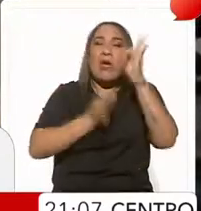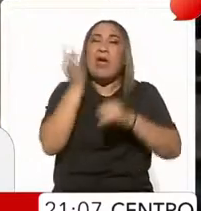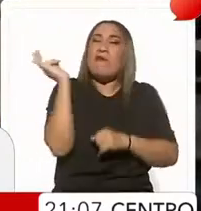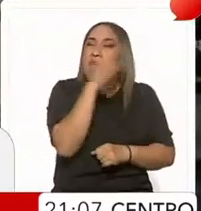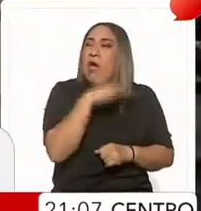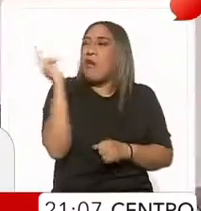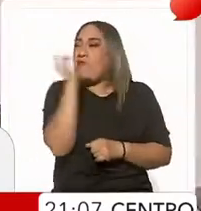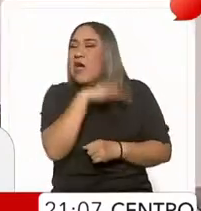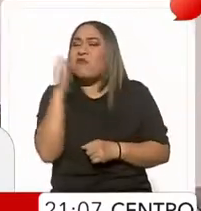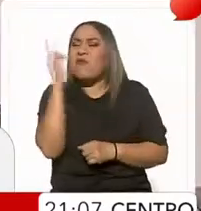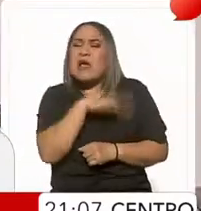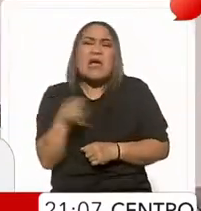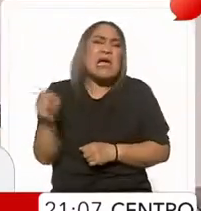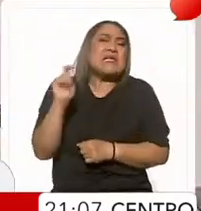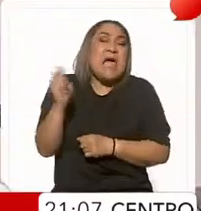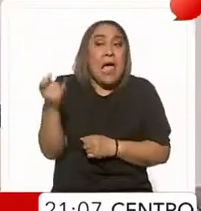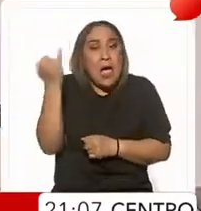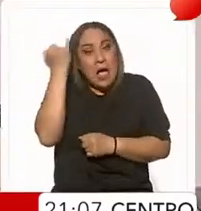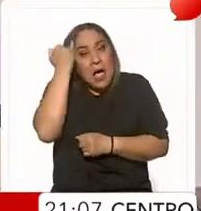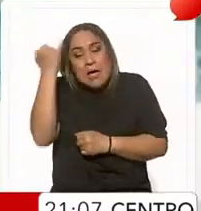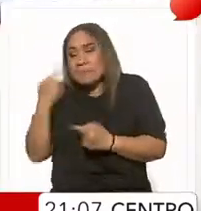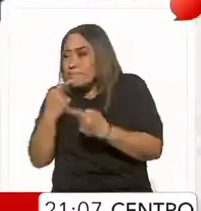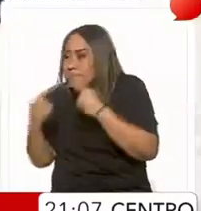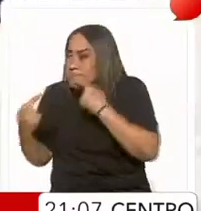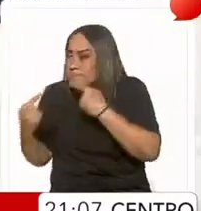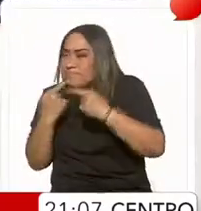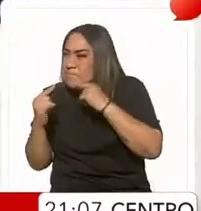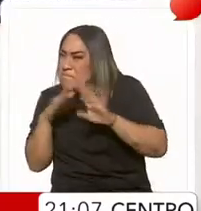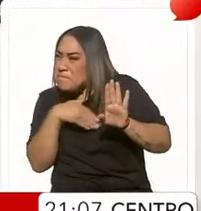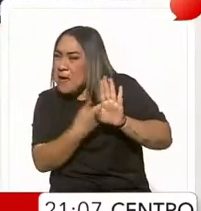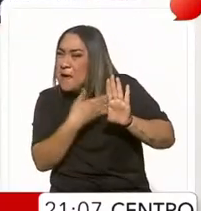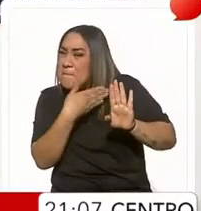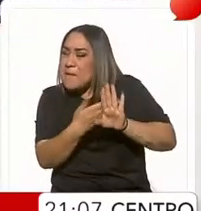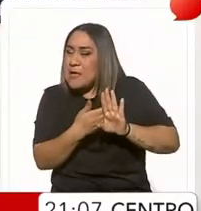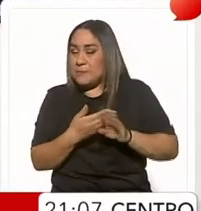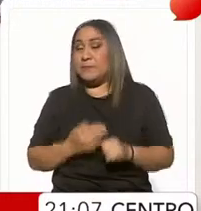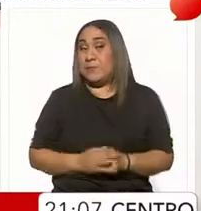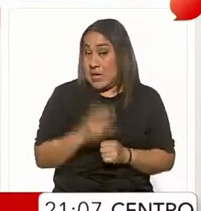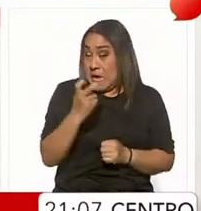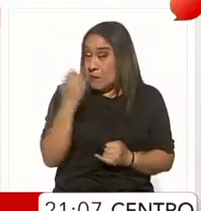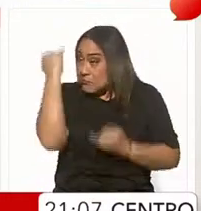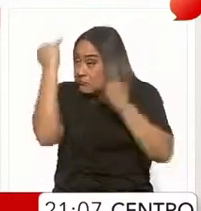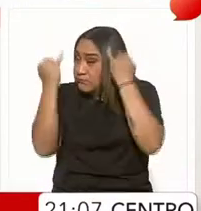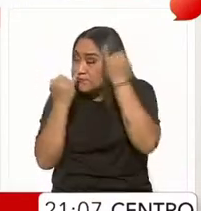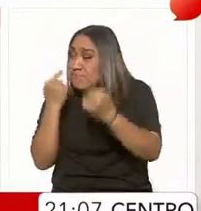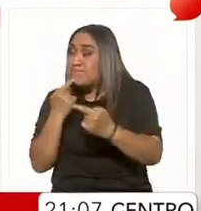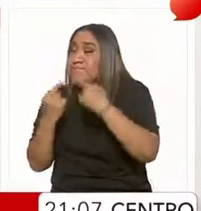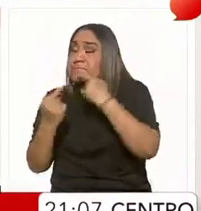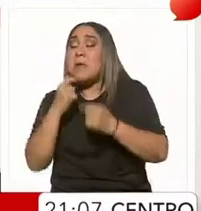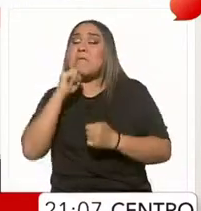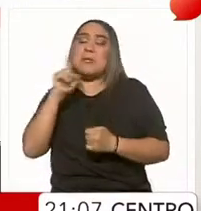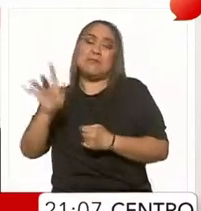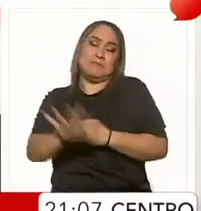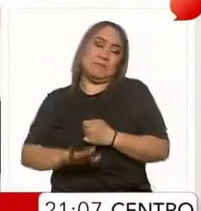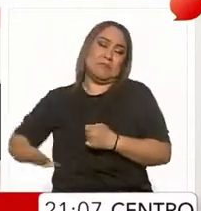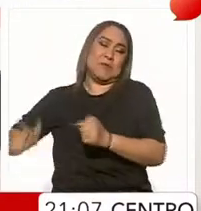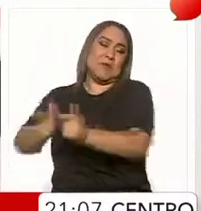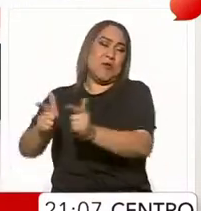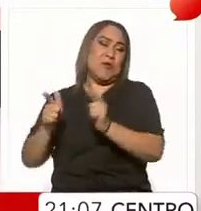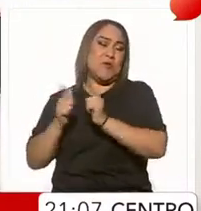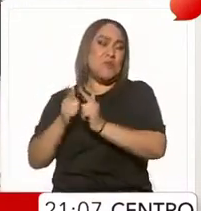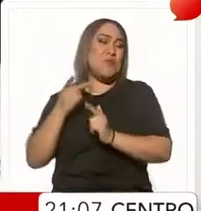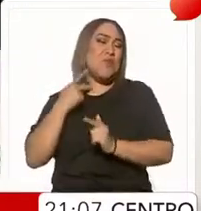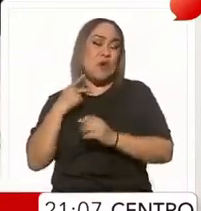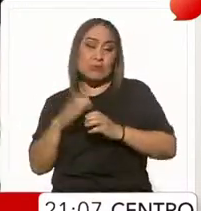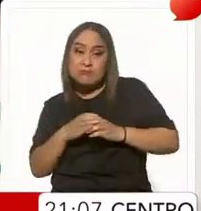entonces? Pues es una estrategia política. Estrategia, señaló, lanzada desde el bloque conservador